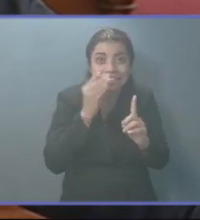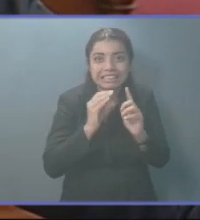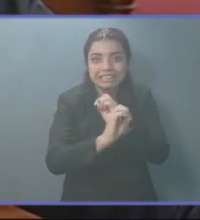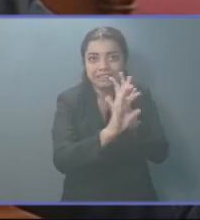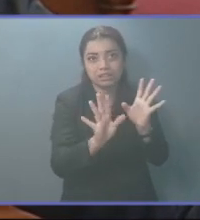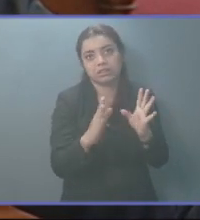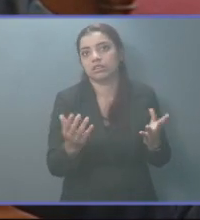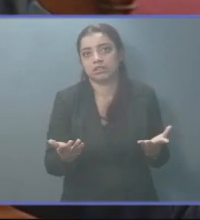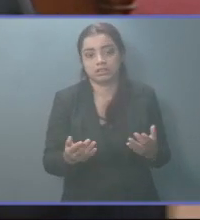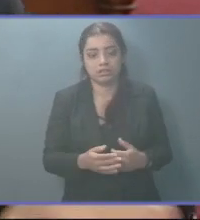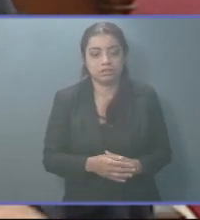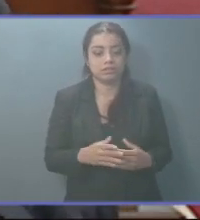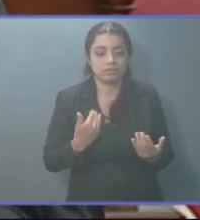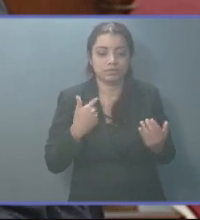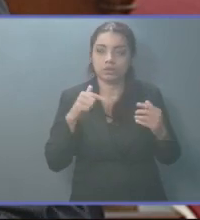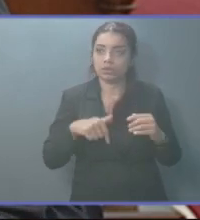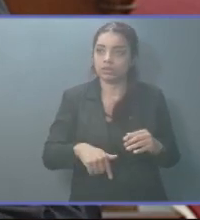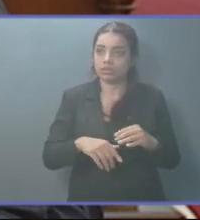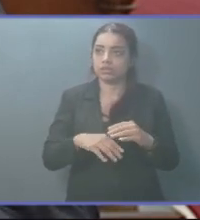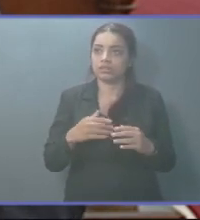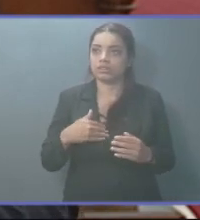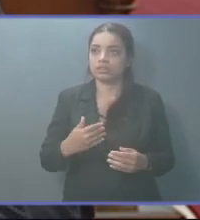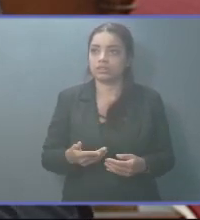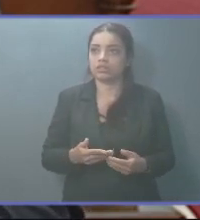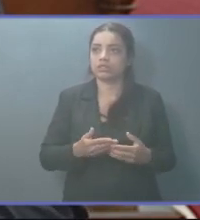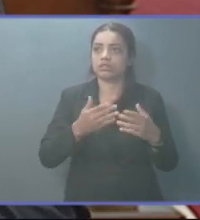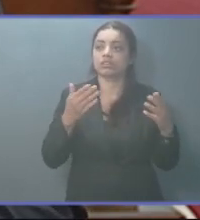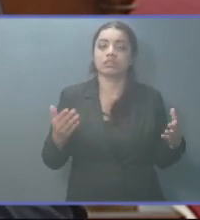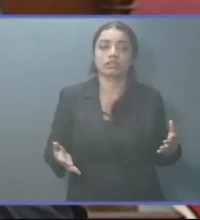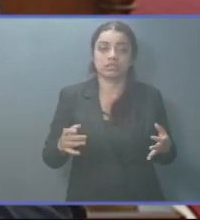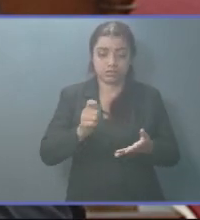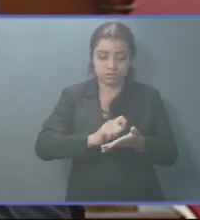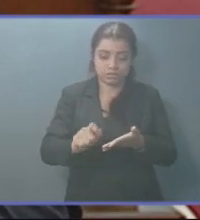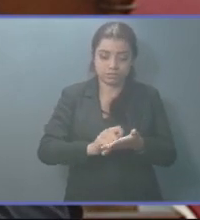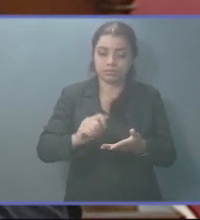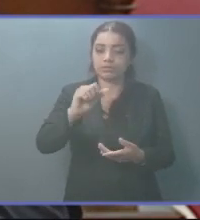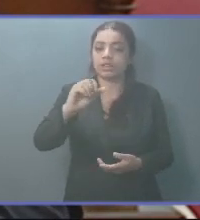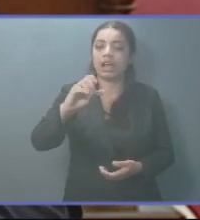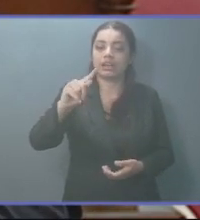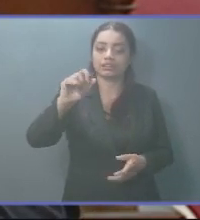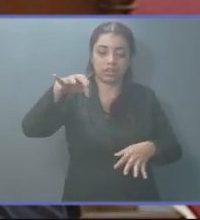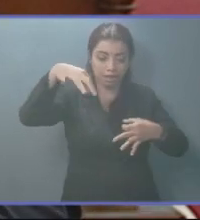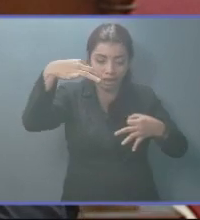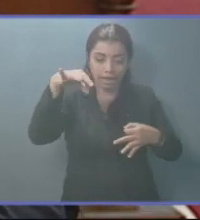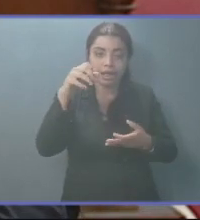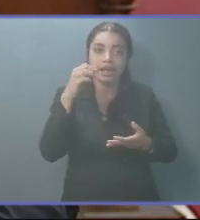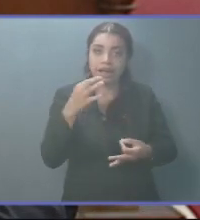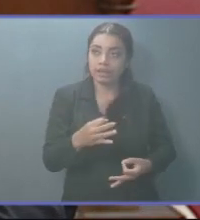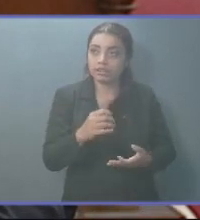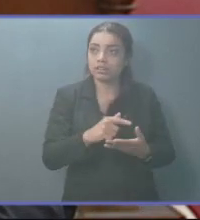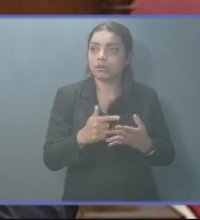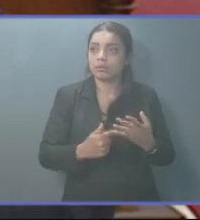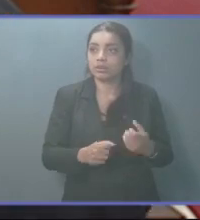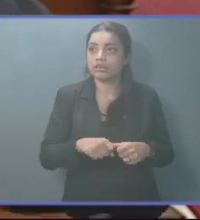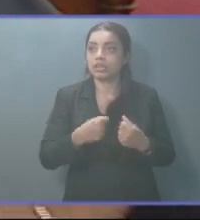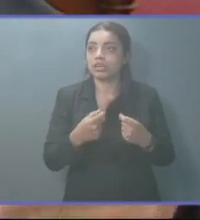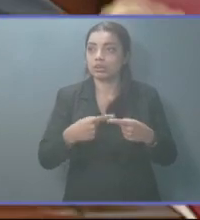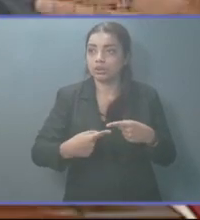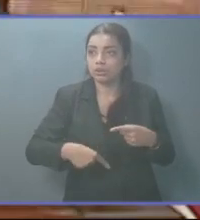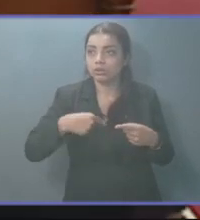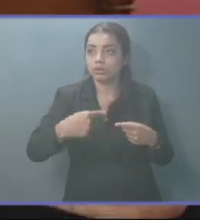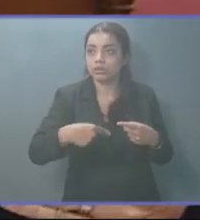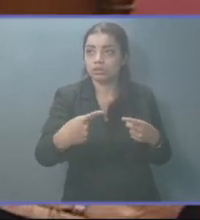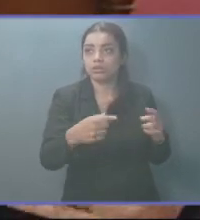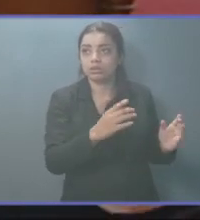y asimismo, voy cerrando mi intervención, que esta certificación del acta también puede implicar un delito continuado, de una